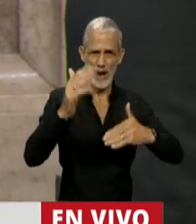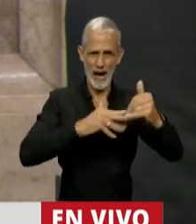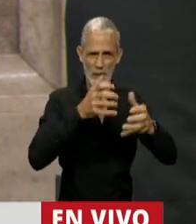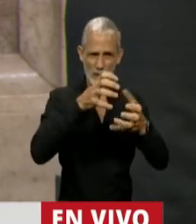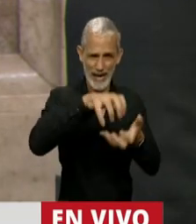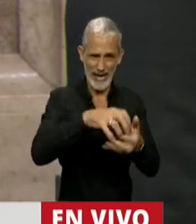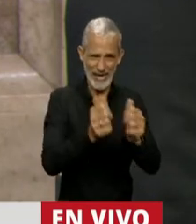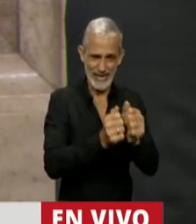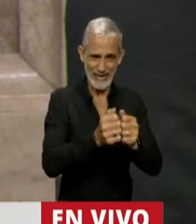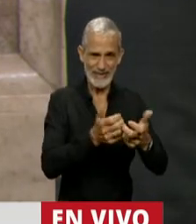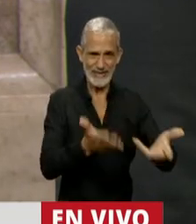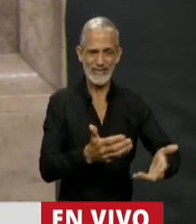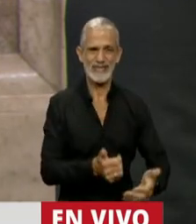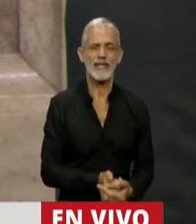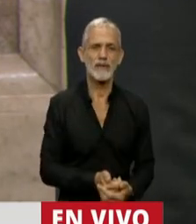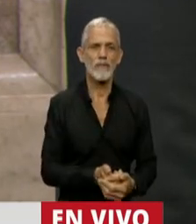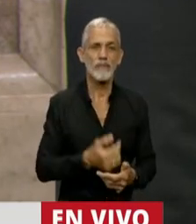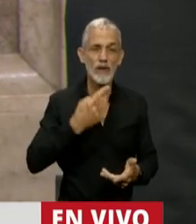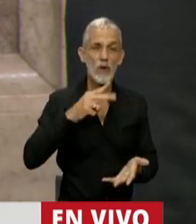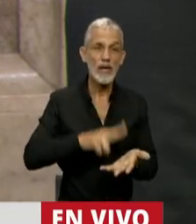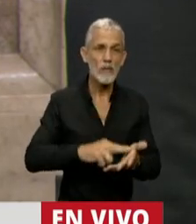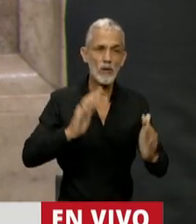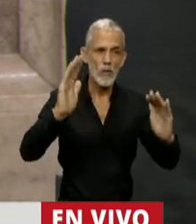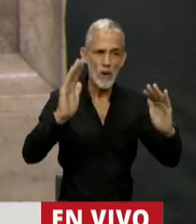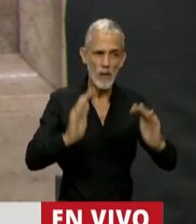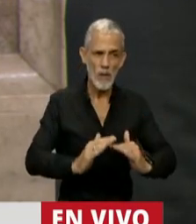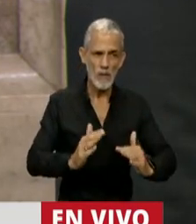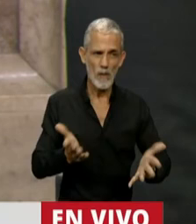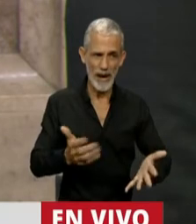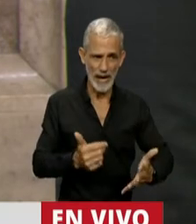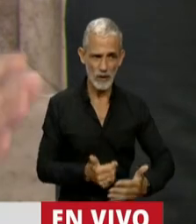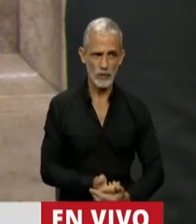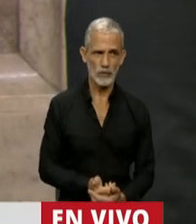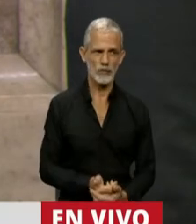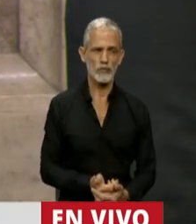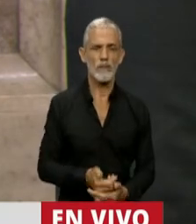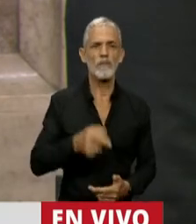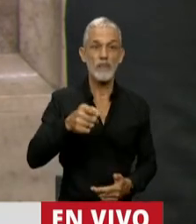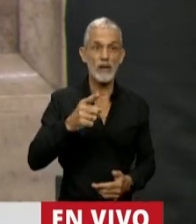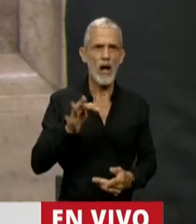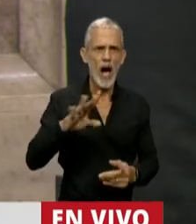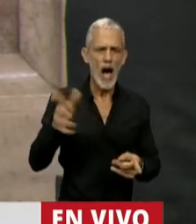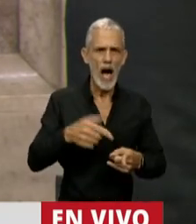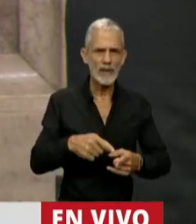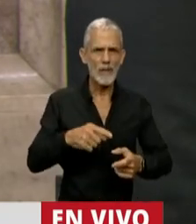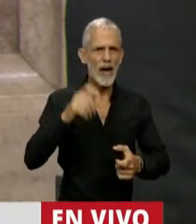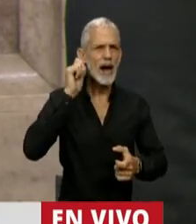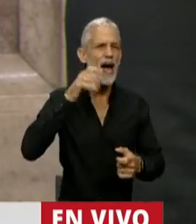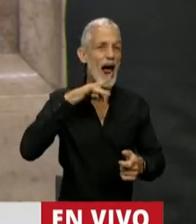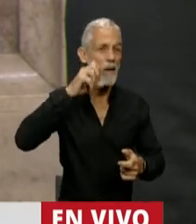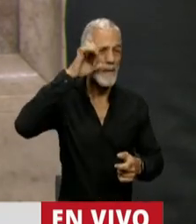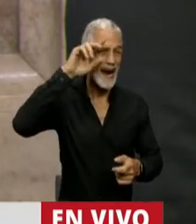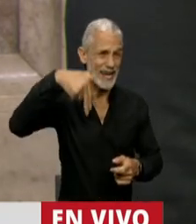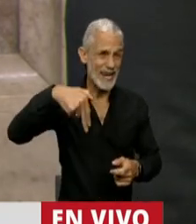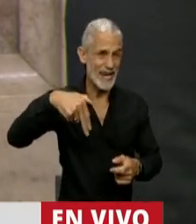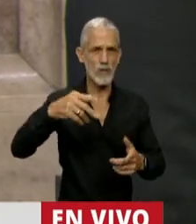Es decir, que le bajaron los impuestos a las grandes empresas, a los grandes empresarios. Lo vimos acá con las exenciones a Galperín y con